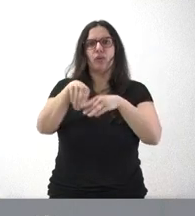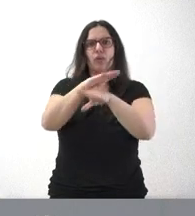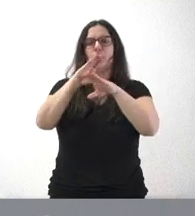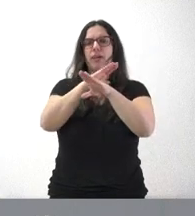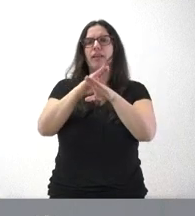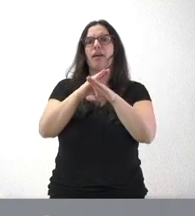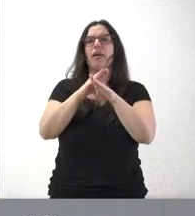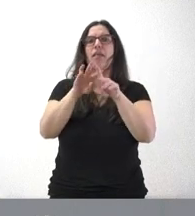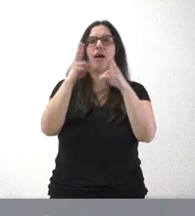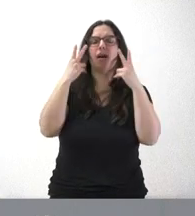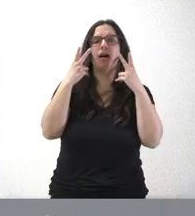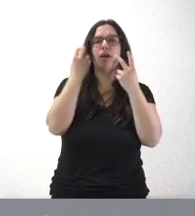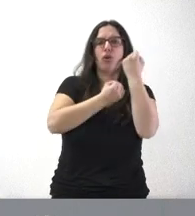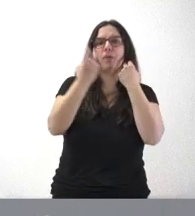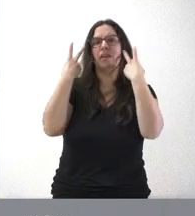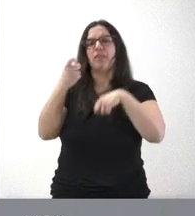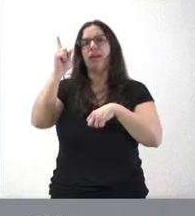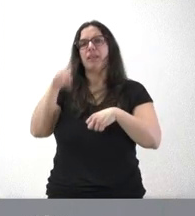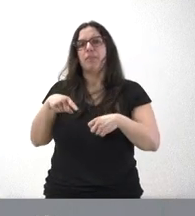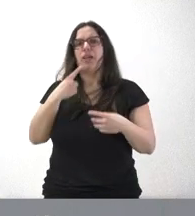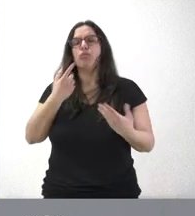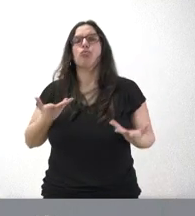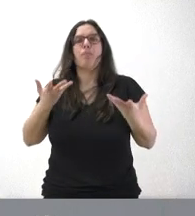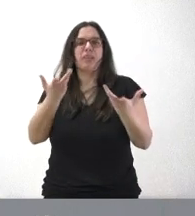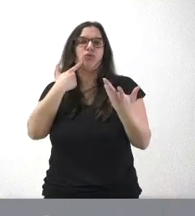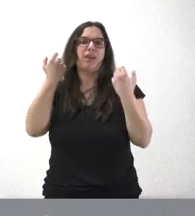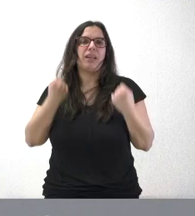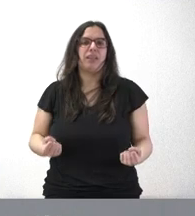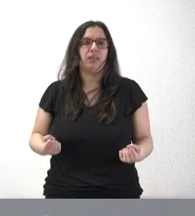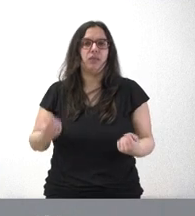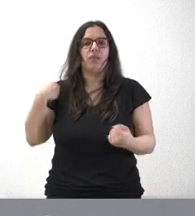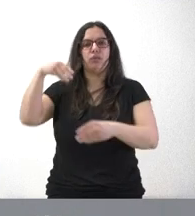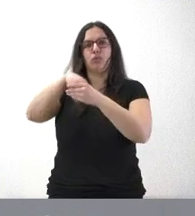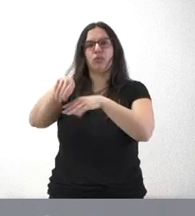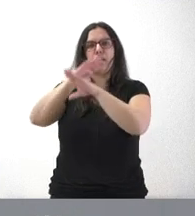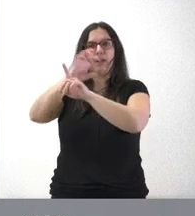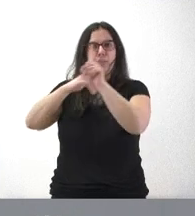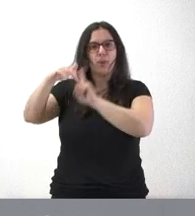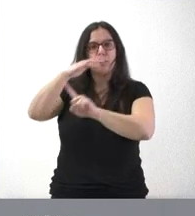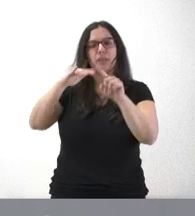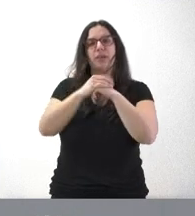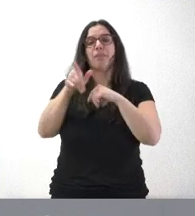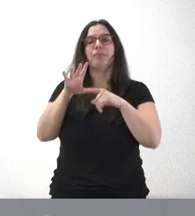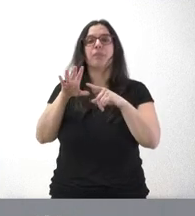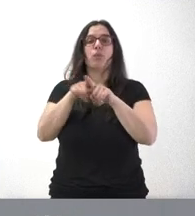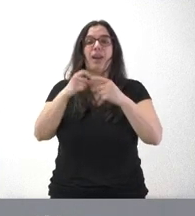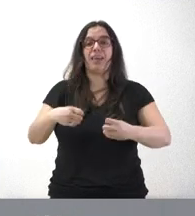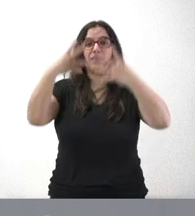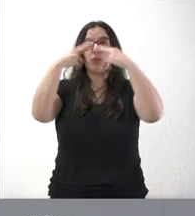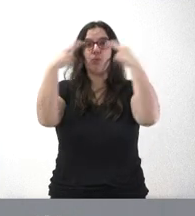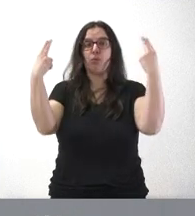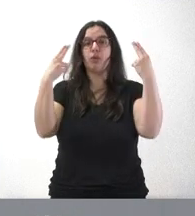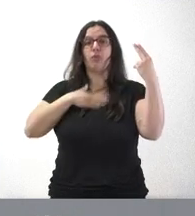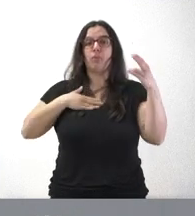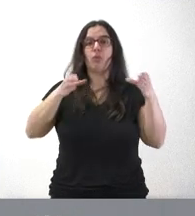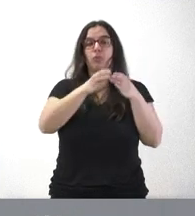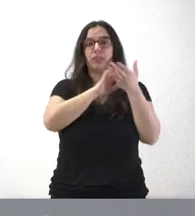y por el ámbito del suministro energético a través de Somacil de la Consejería de Medio Ambiente. Se van a conectar los edificios públicos de la Junta